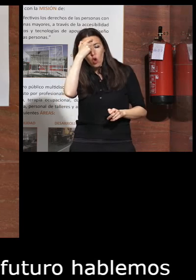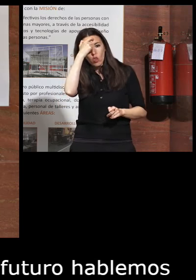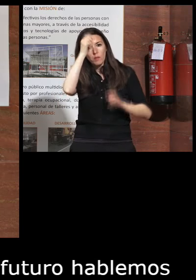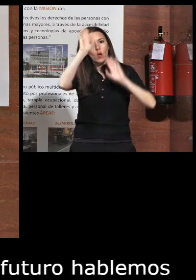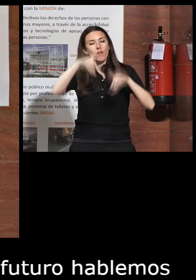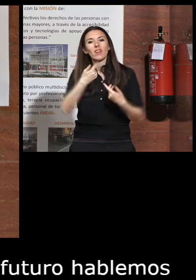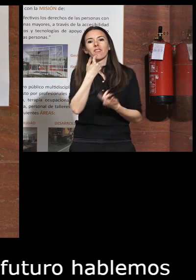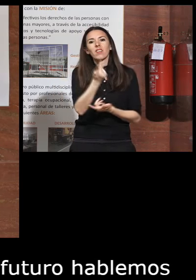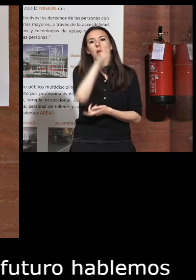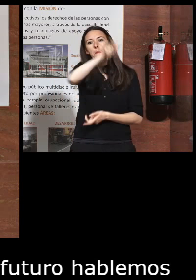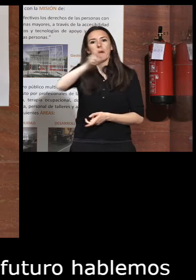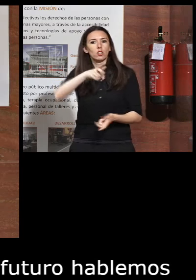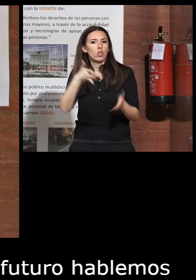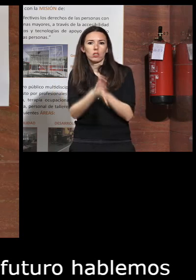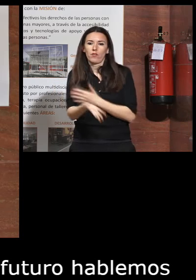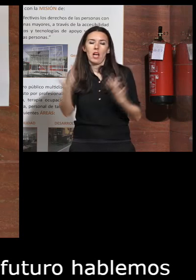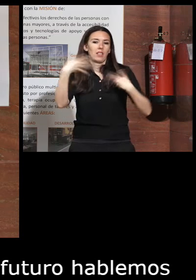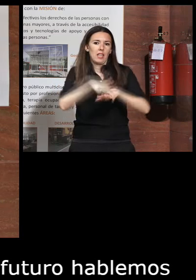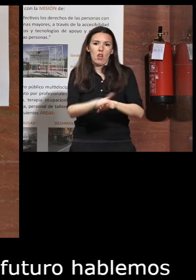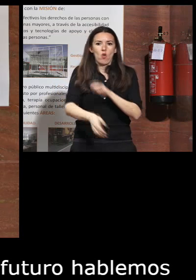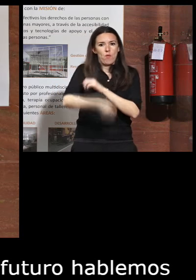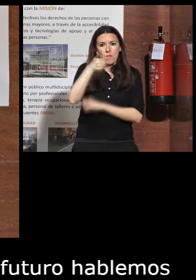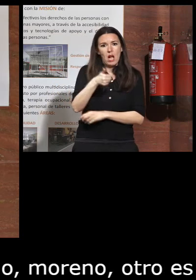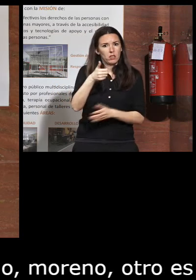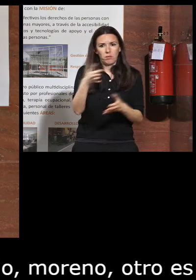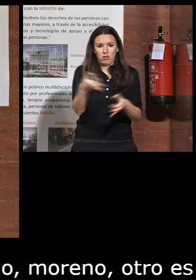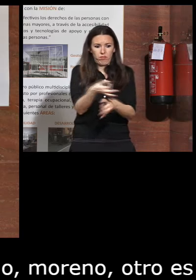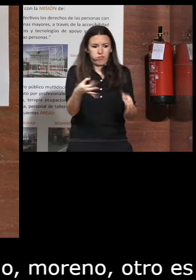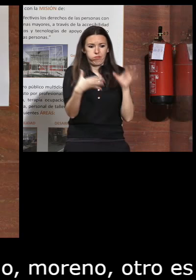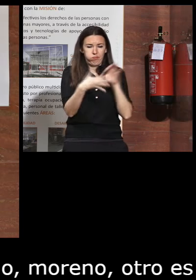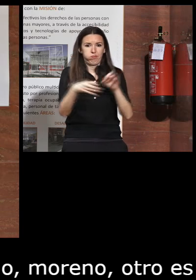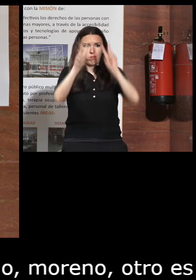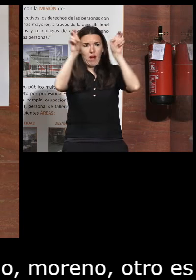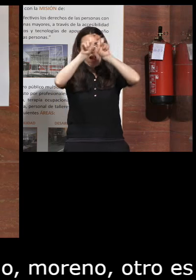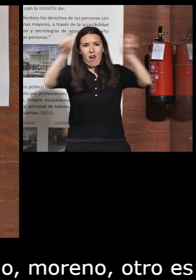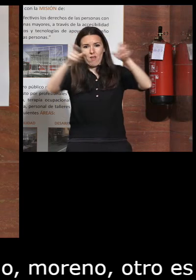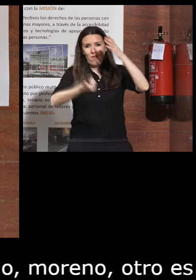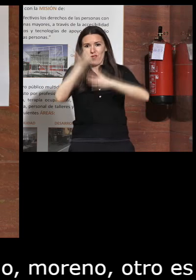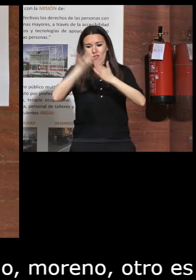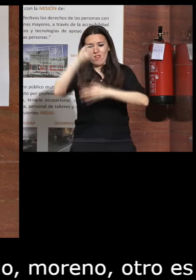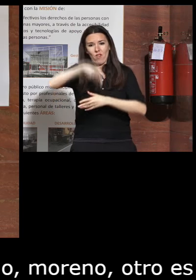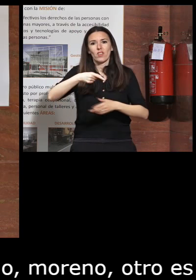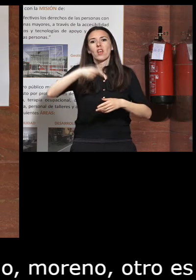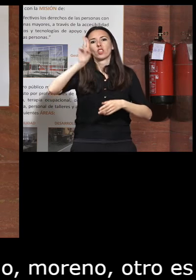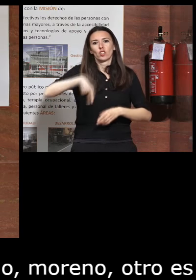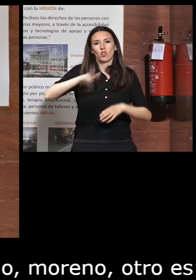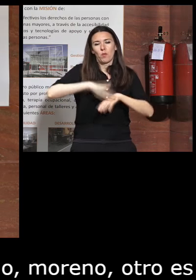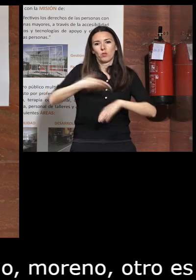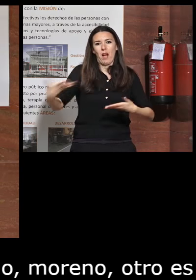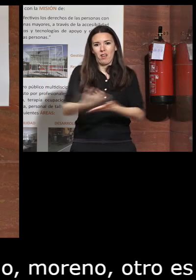personas que es el más integrador y el que más más encaja yo creo con el lema de esta jornada que tenemos hoy aquí de somos para todos